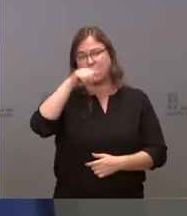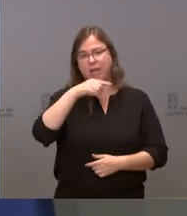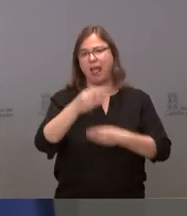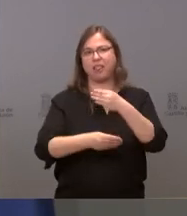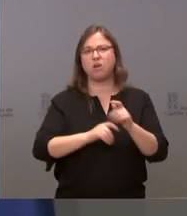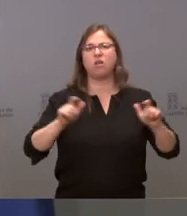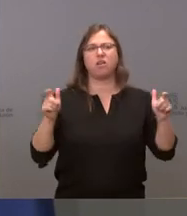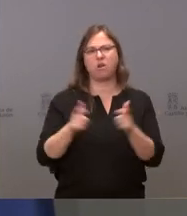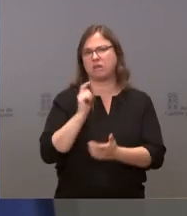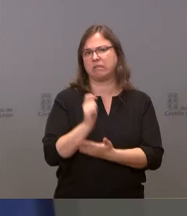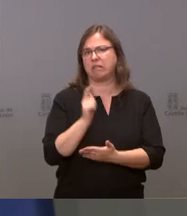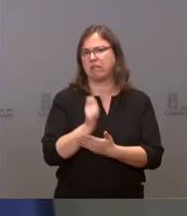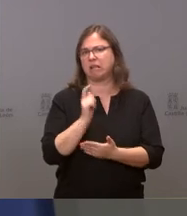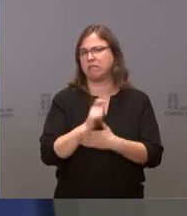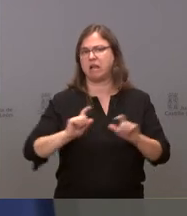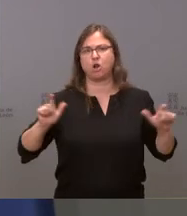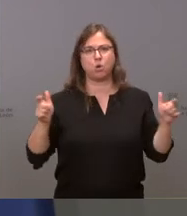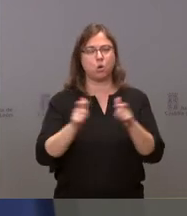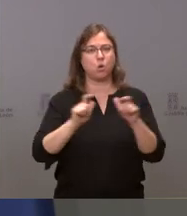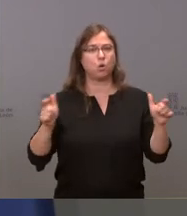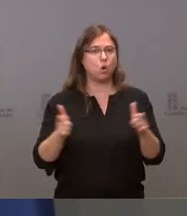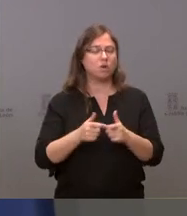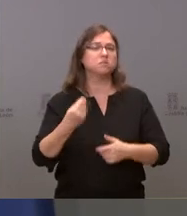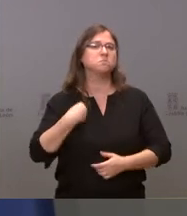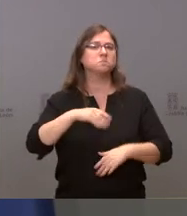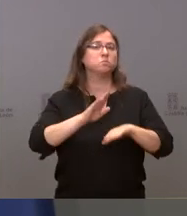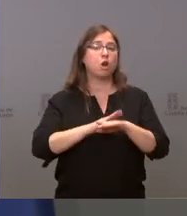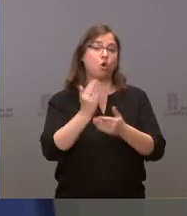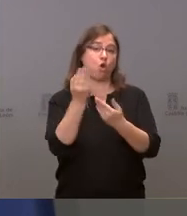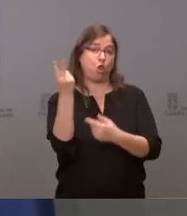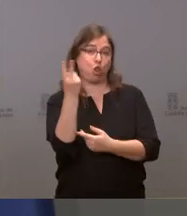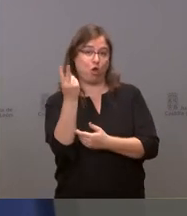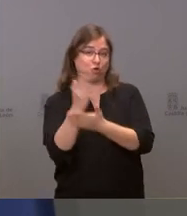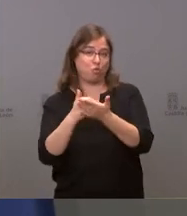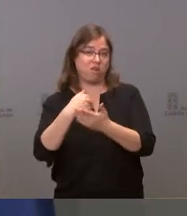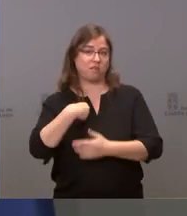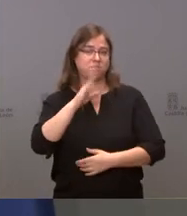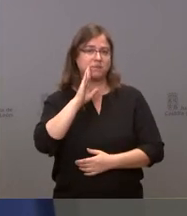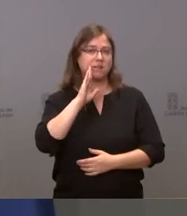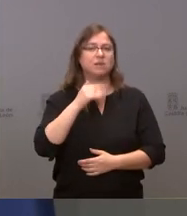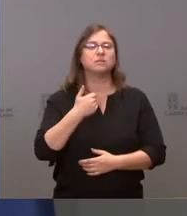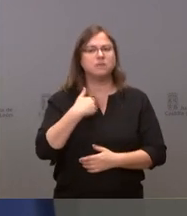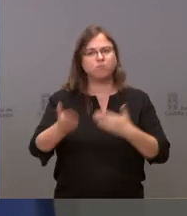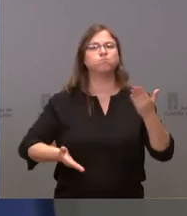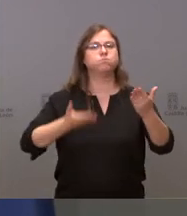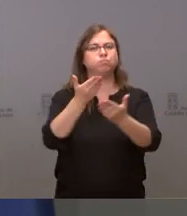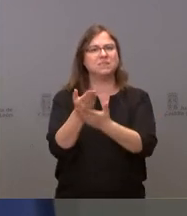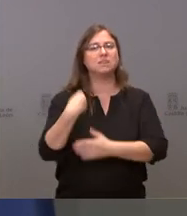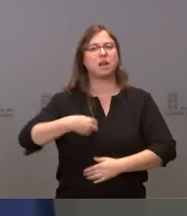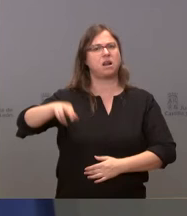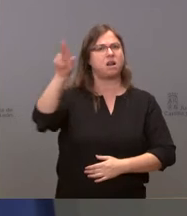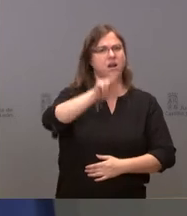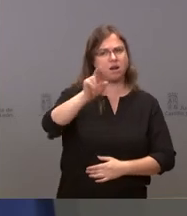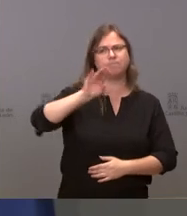periódica con estas otras dos comunidades. Ya hemos reiterado la petición al Gobierno